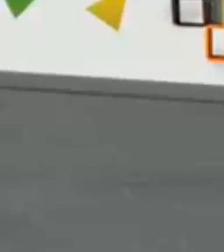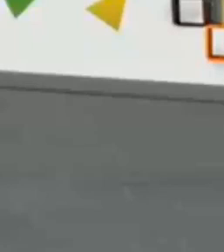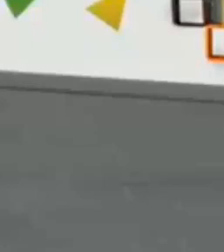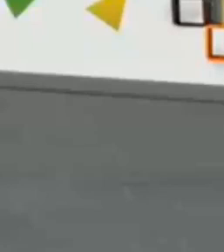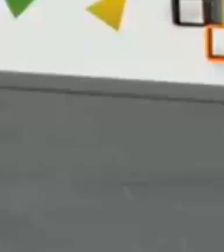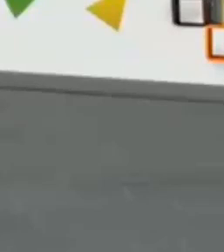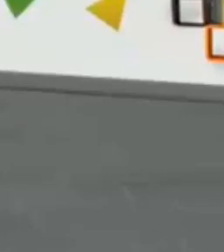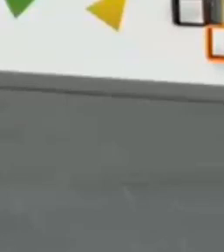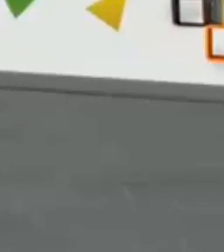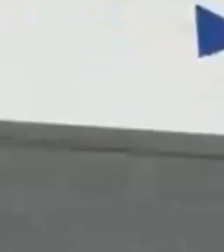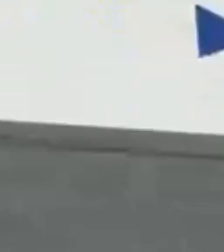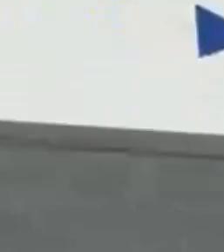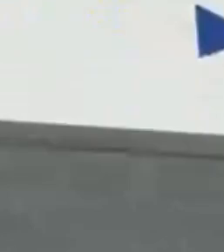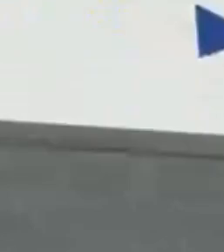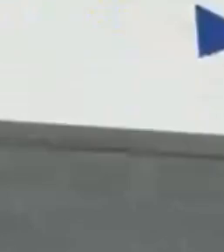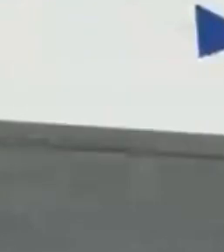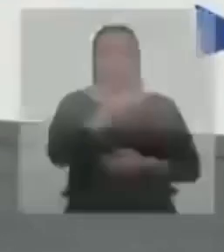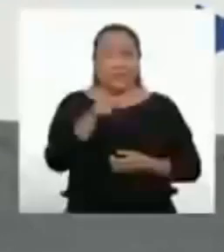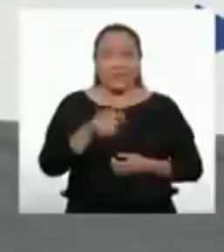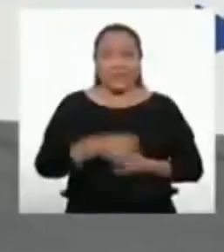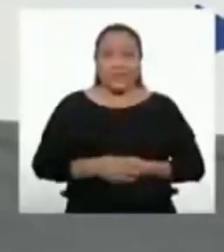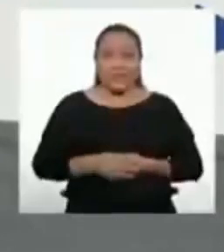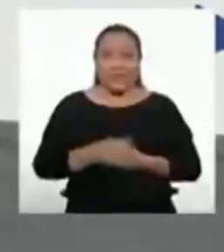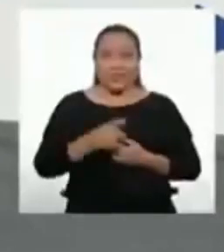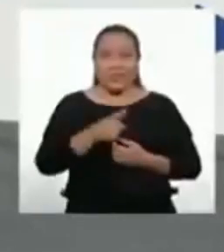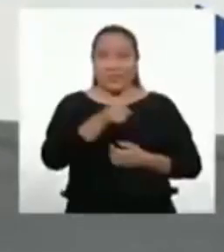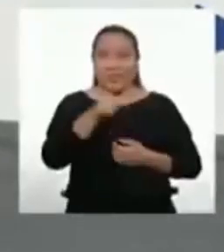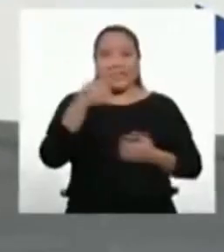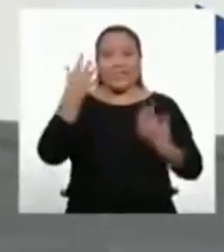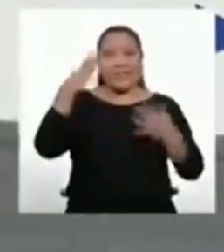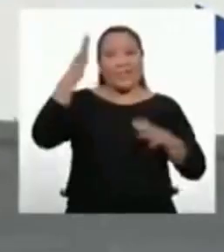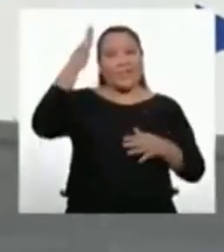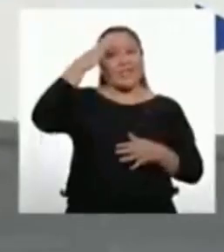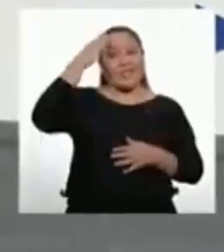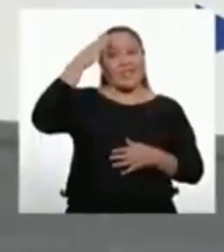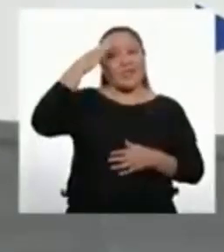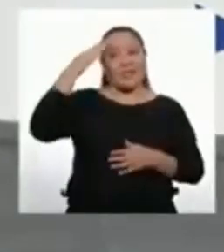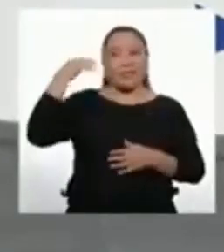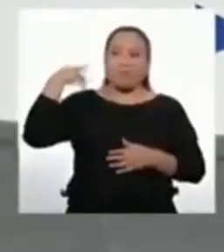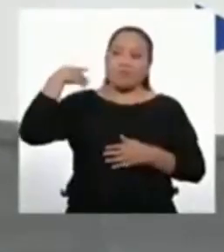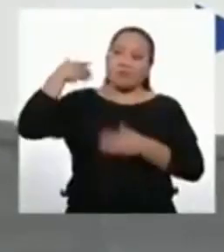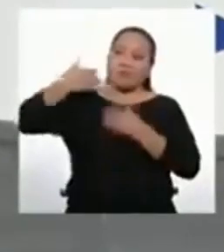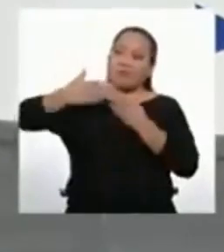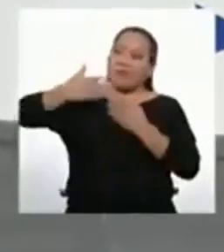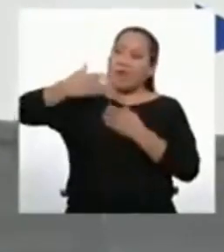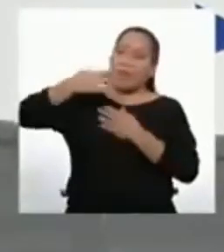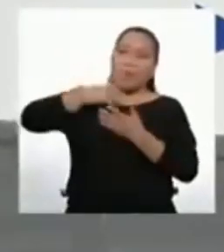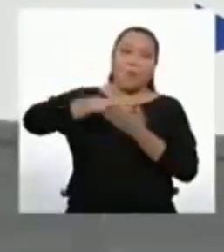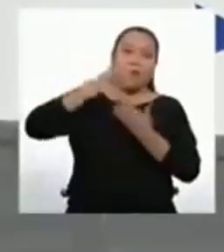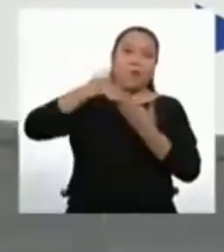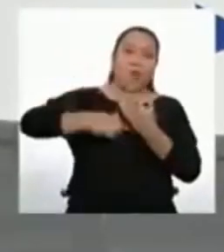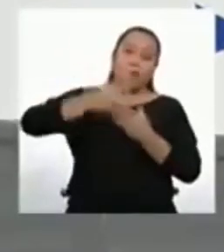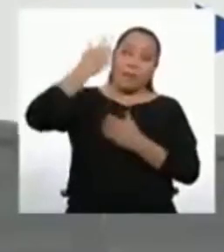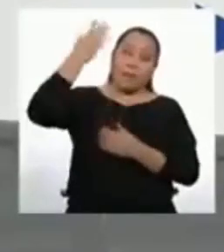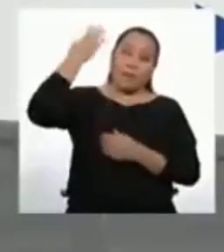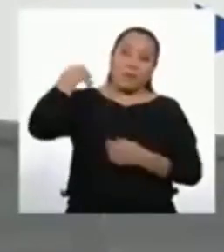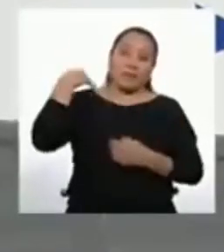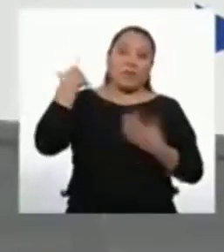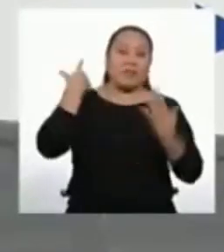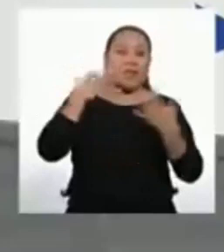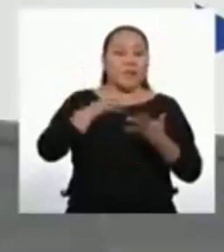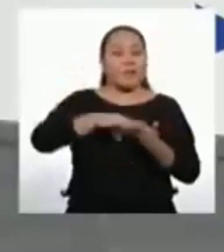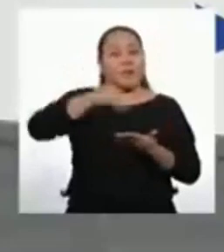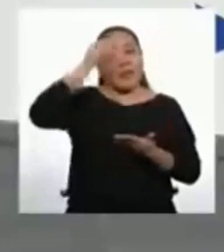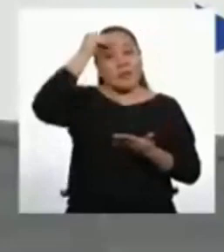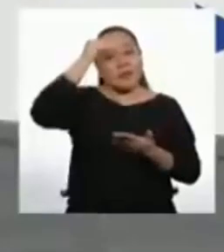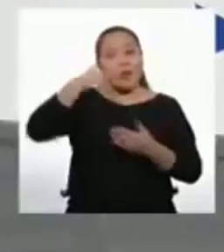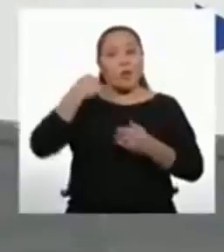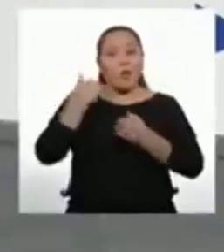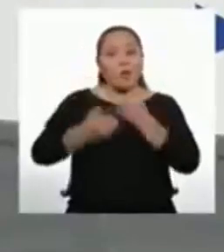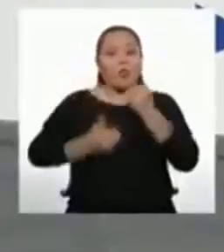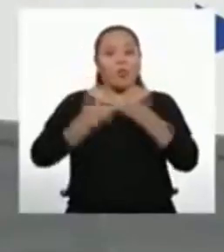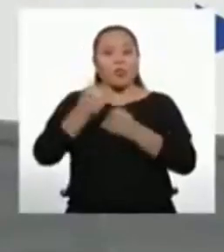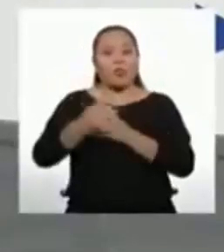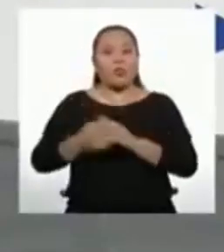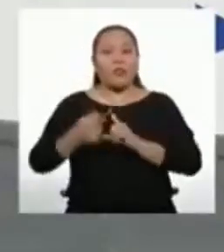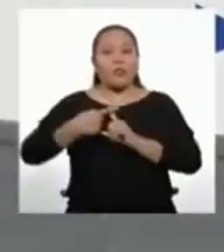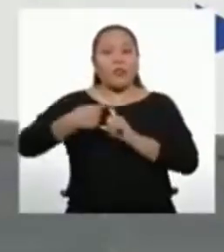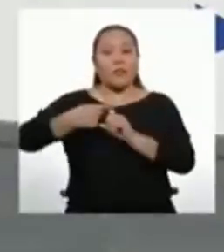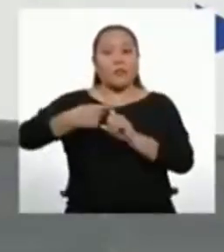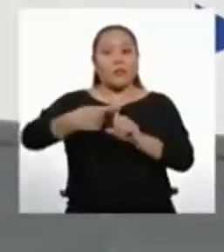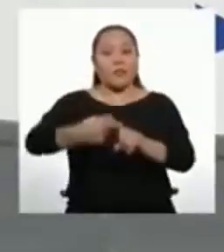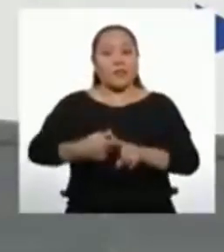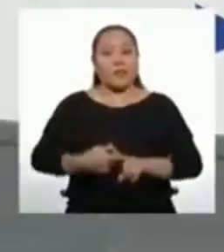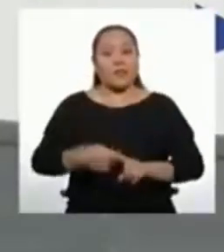Hola a todas y todos. Como ya saben, a lo largo de los programas anteriores, hemos estado aprendiendo sobre las progresiones aritméticas.